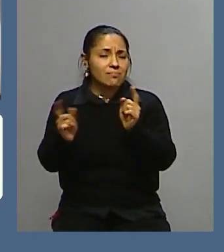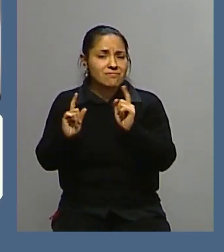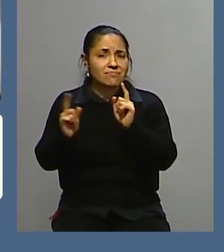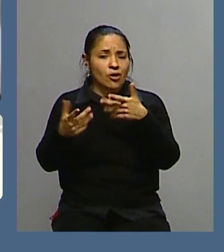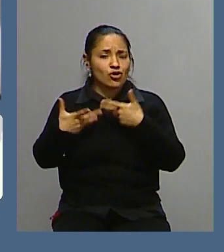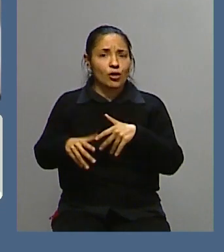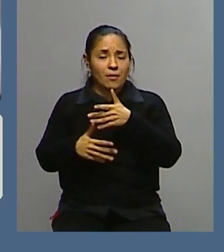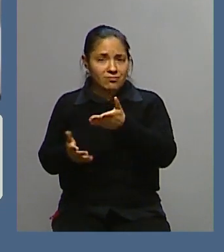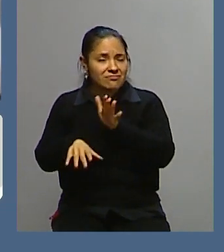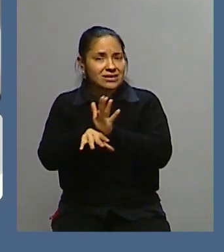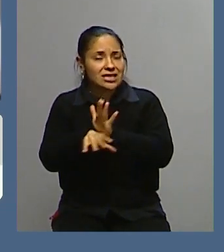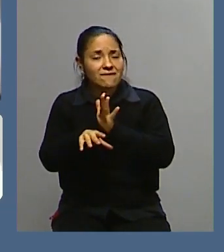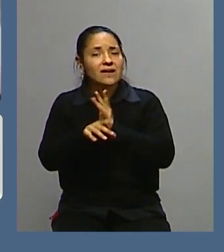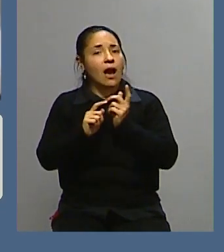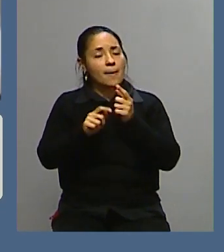cual están